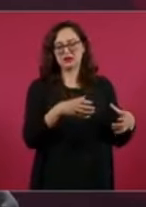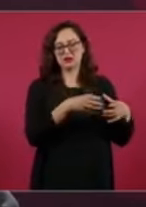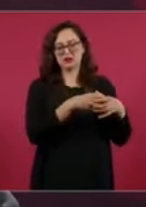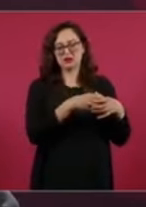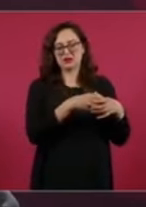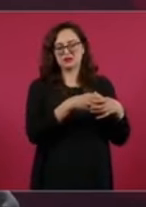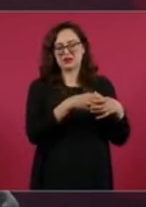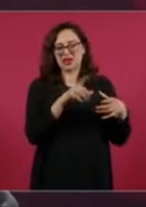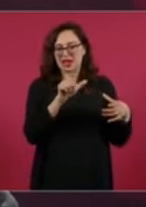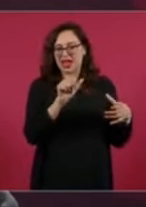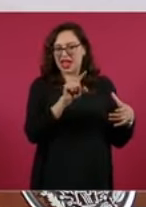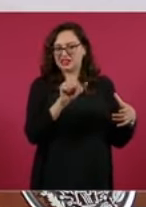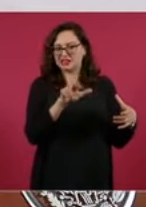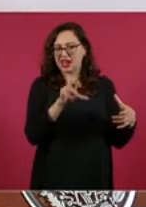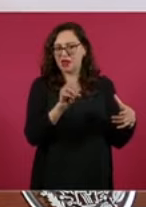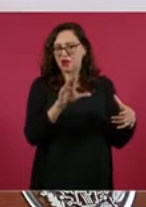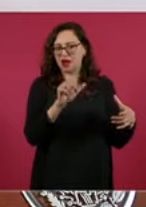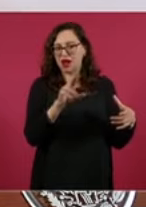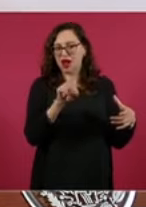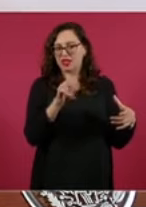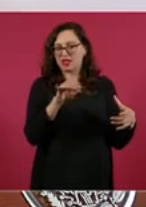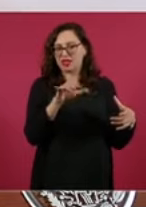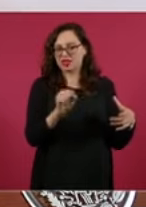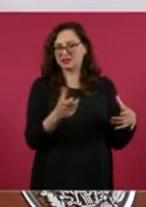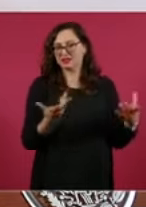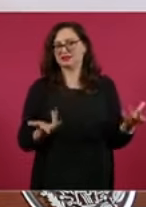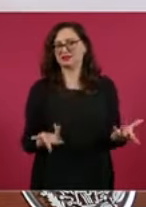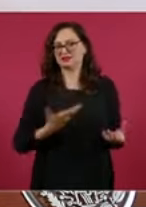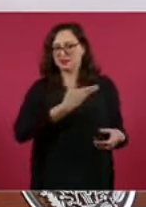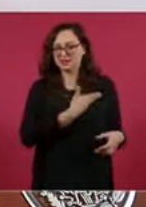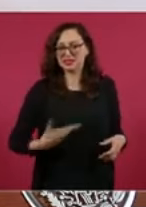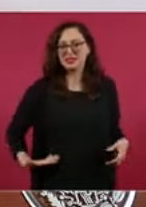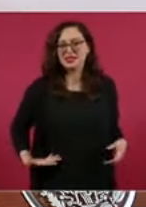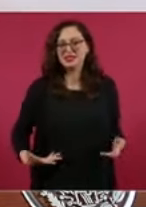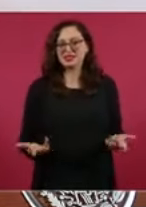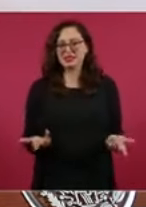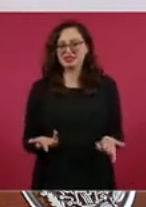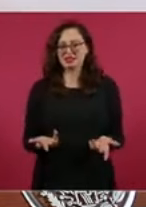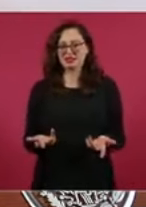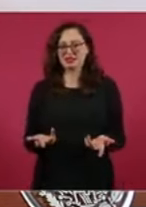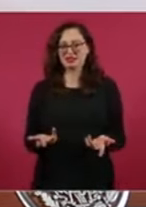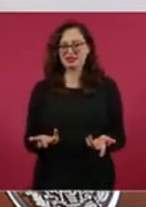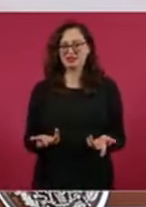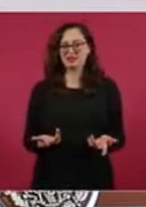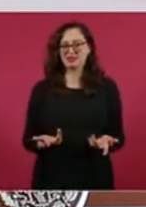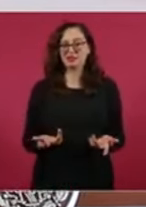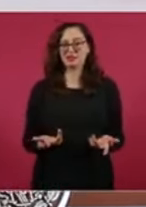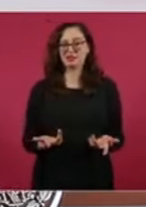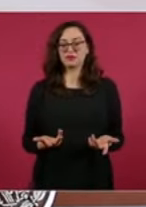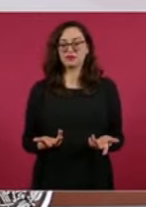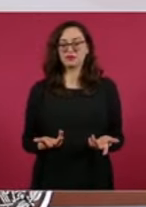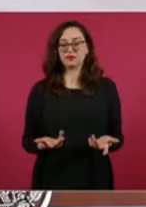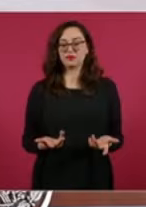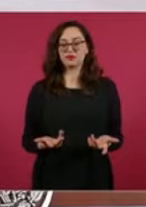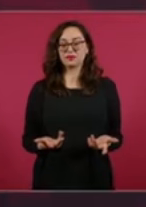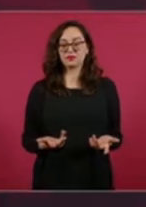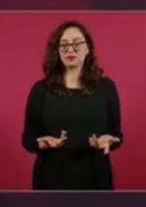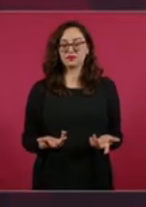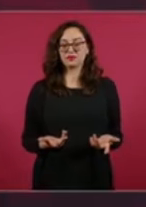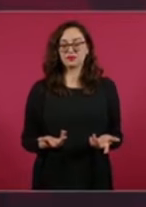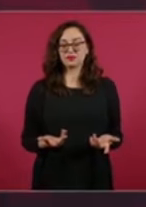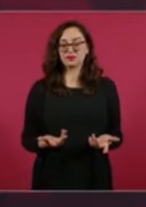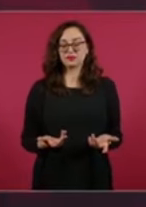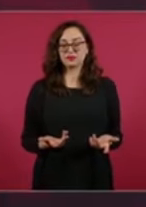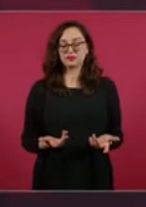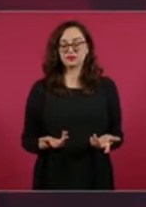que incluso es presidente cuando se